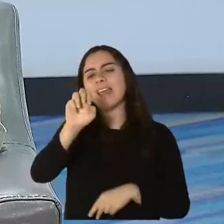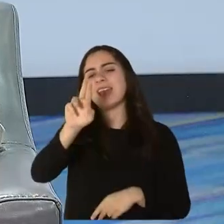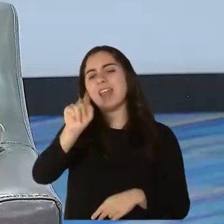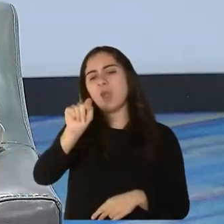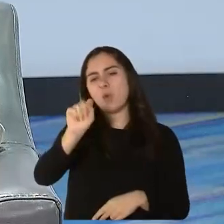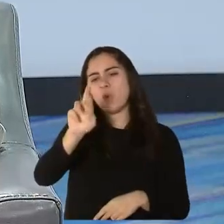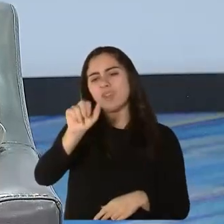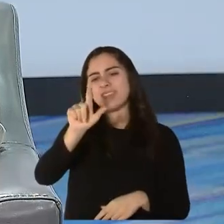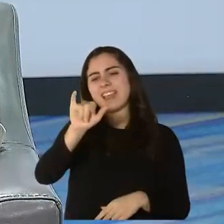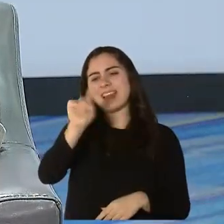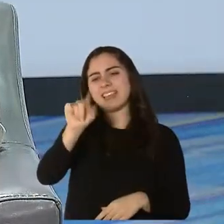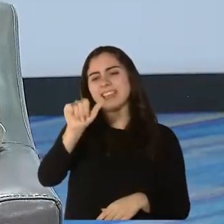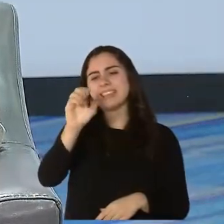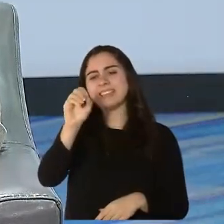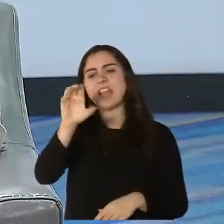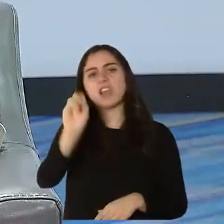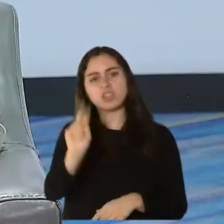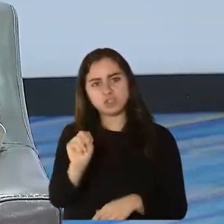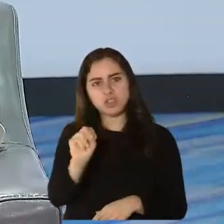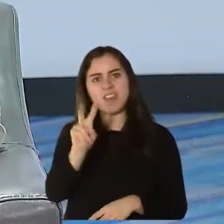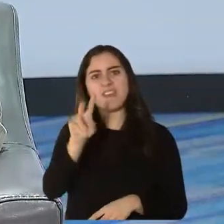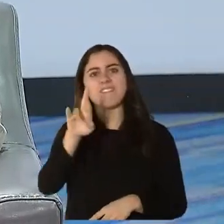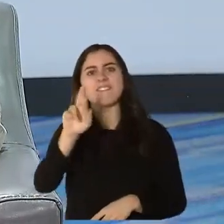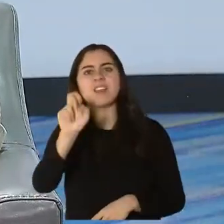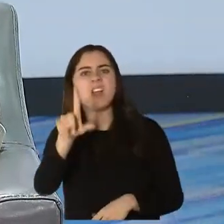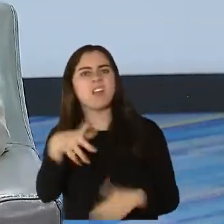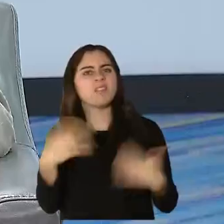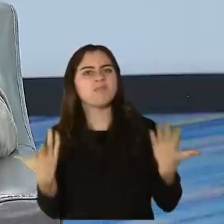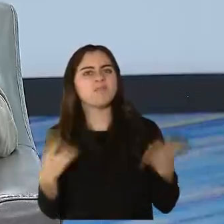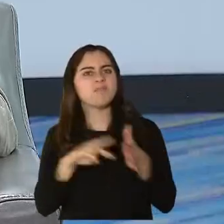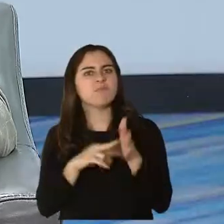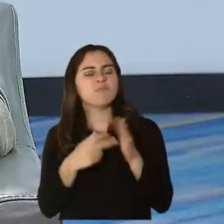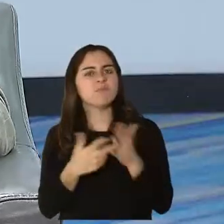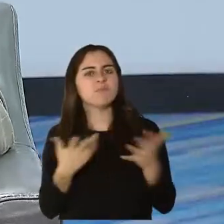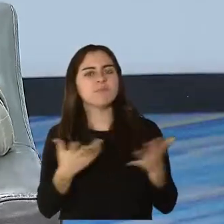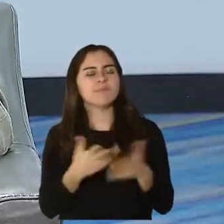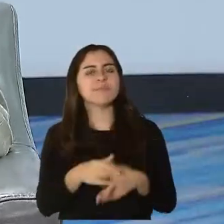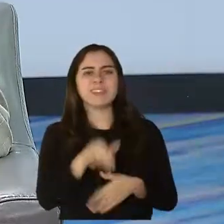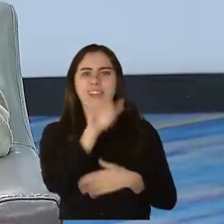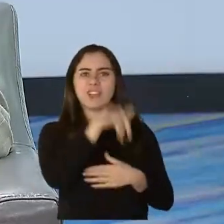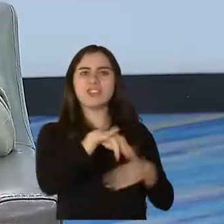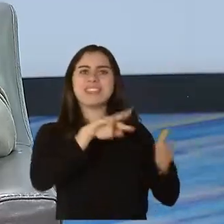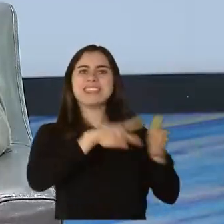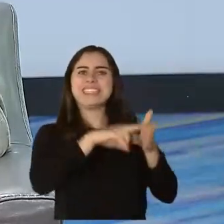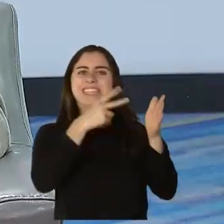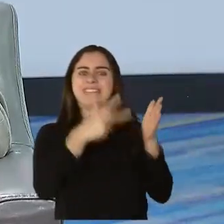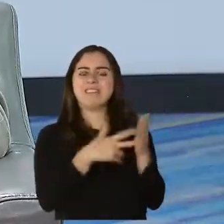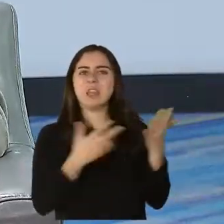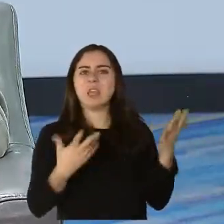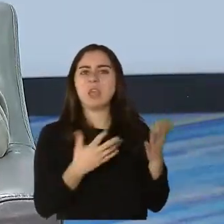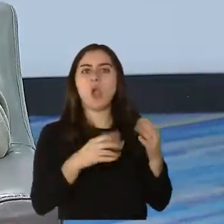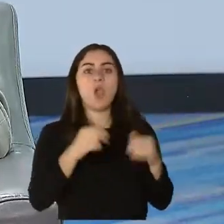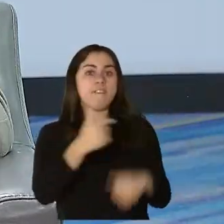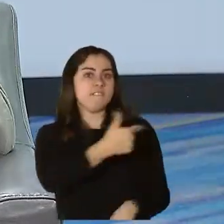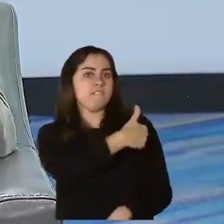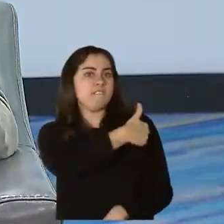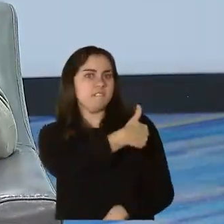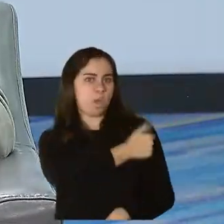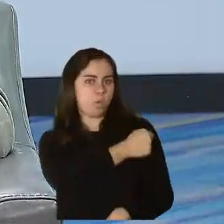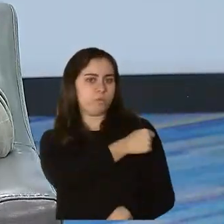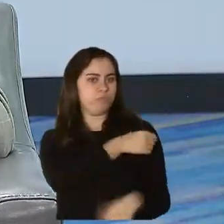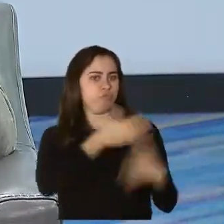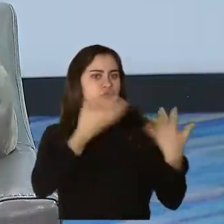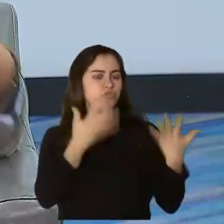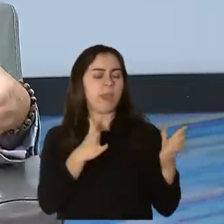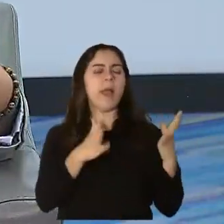pruebas de neutralización viral, básicamente lo que está tratando de medir es qué cantidad de anticuerpos se desarrolla con la vacuna, y eso hay